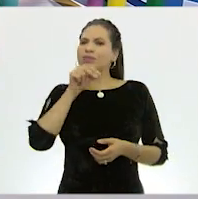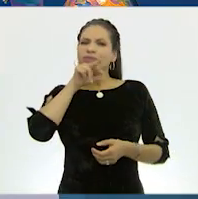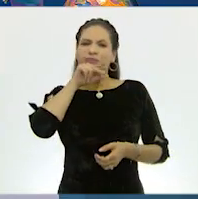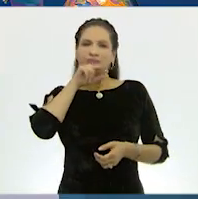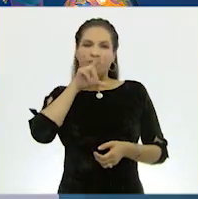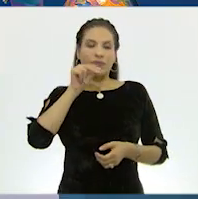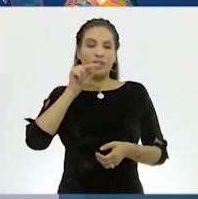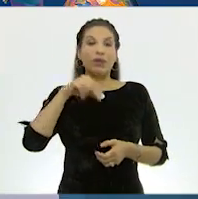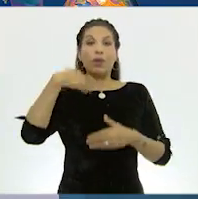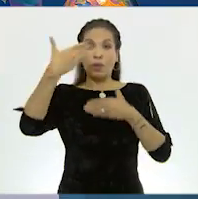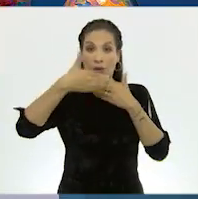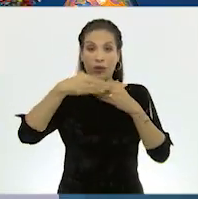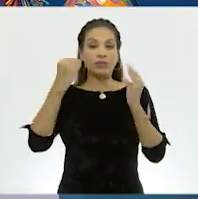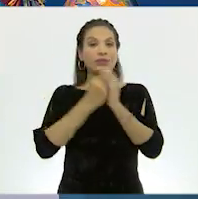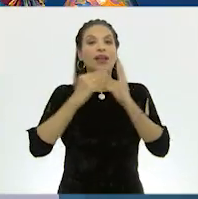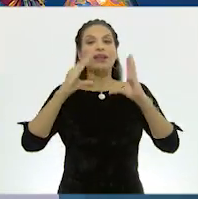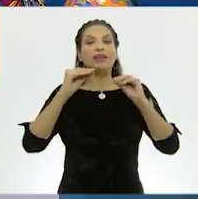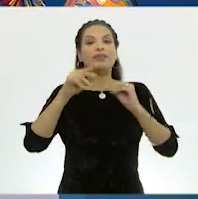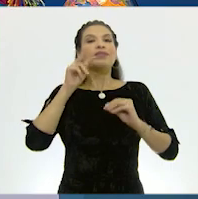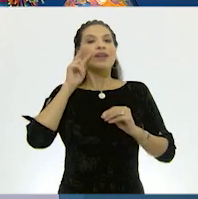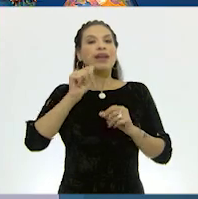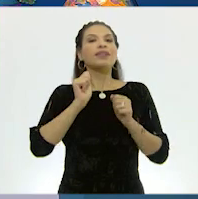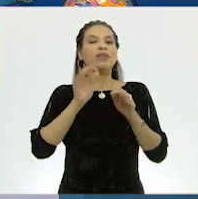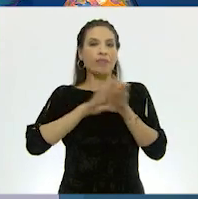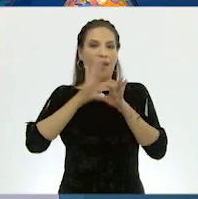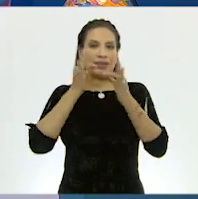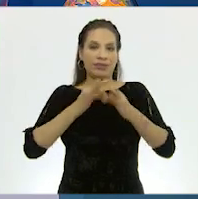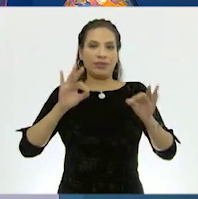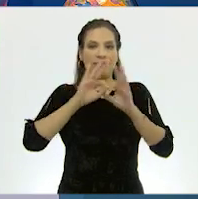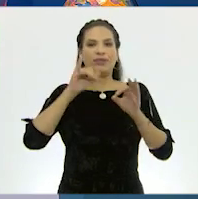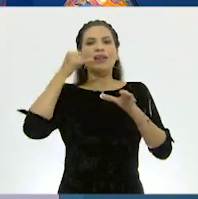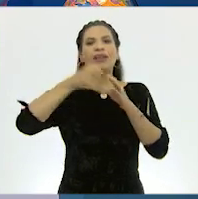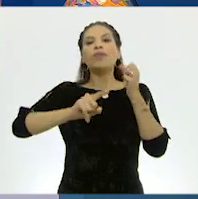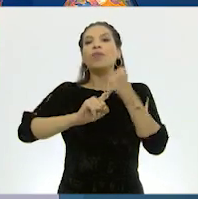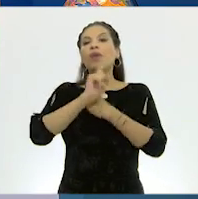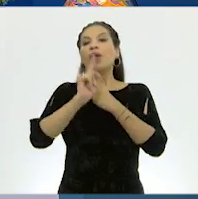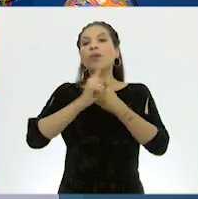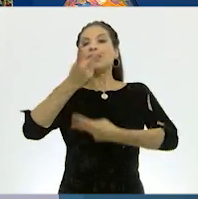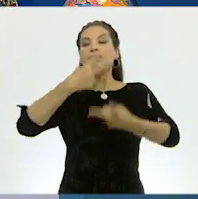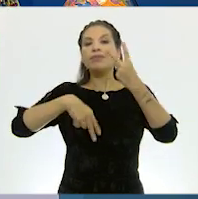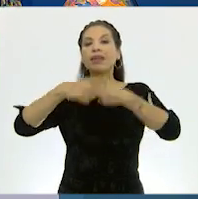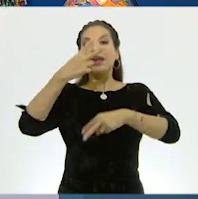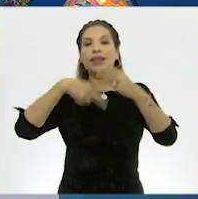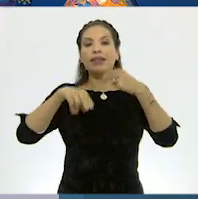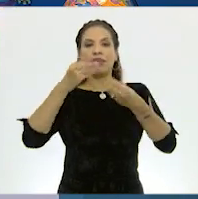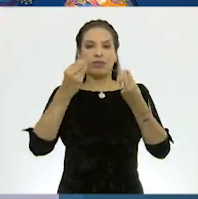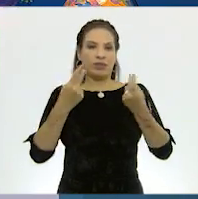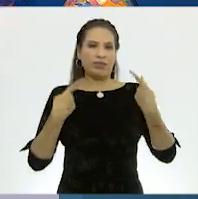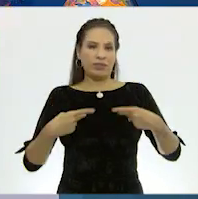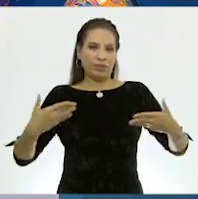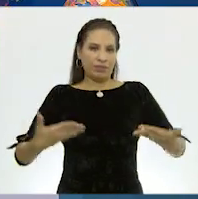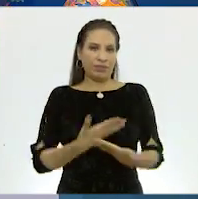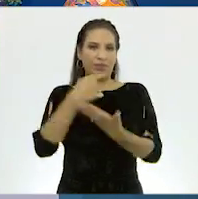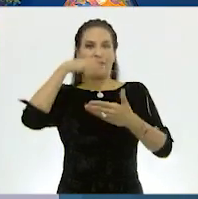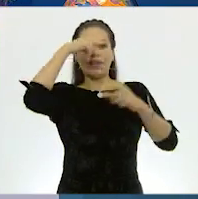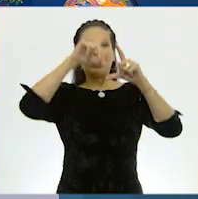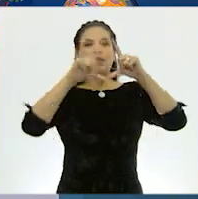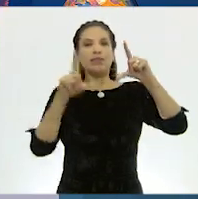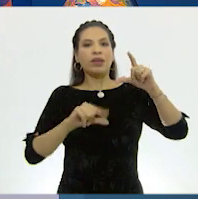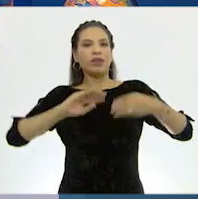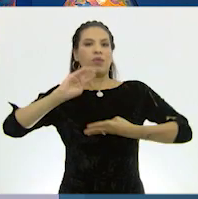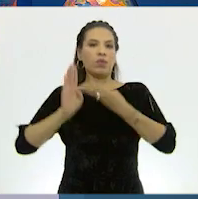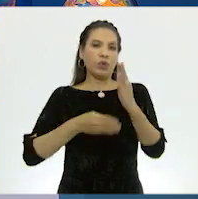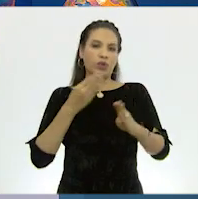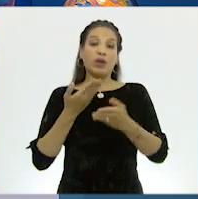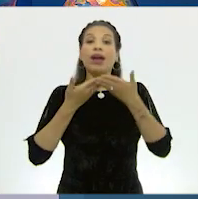preocupen En la próxima sesión abordaremos con más profundidad los problemas que trae consigo la sobrepoblación en México y el